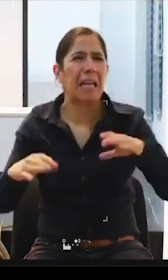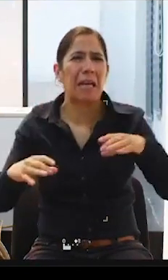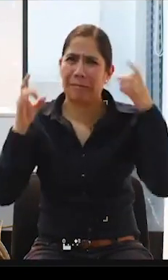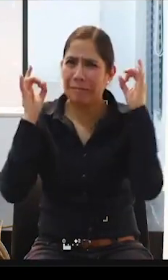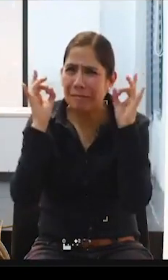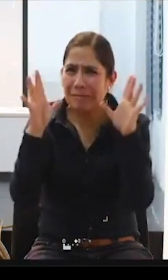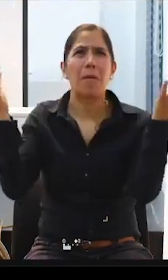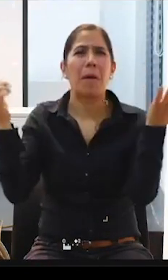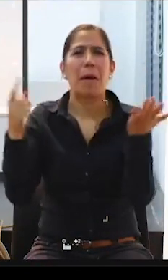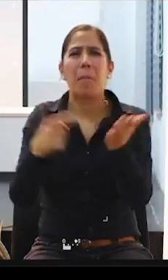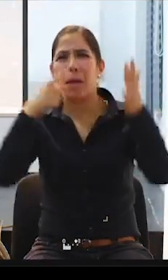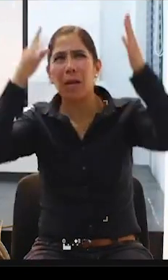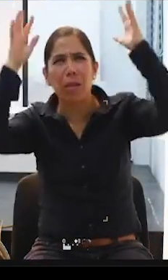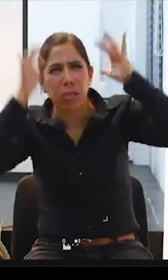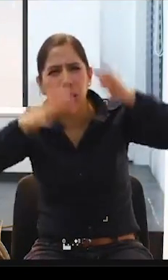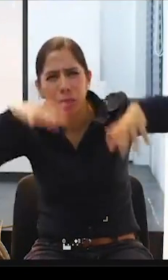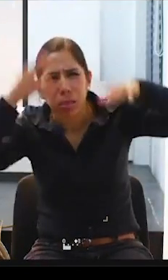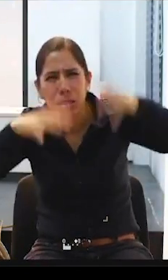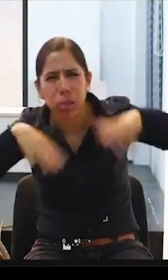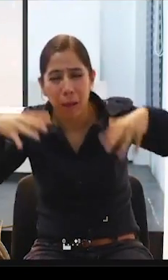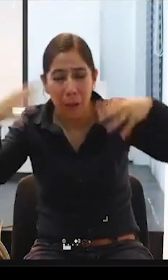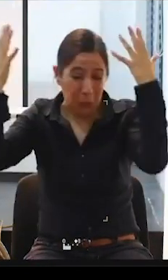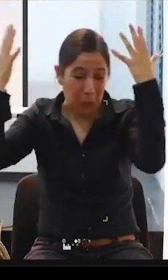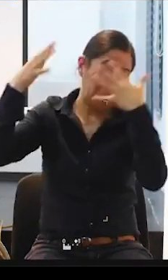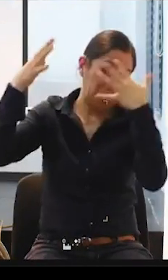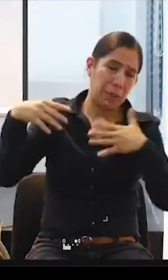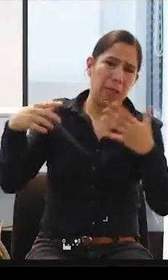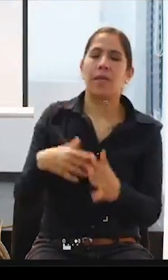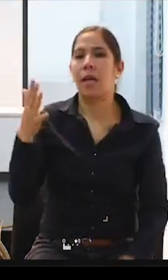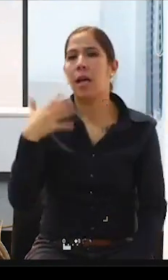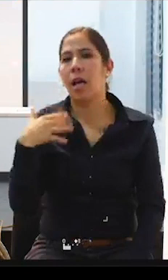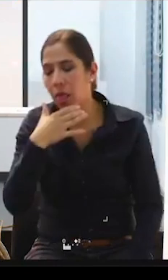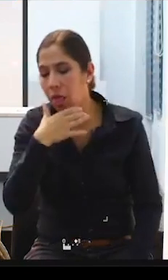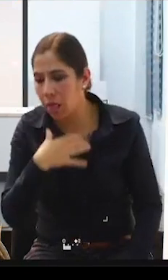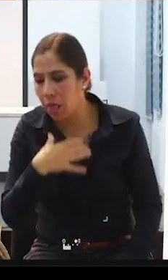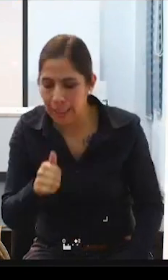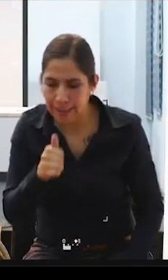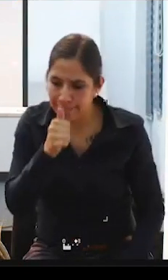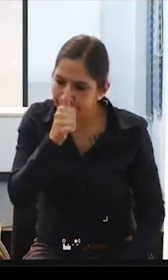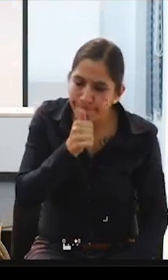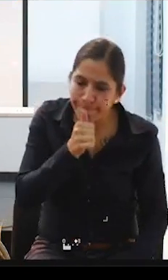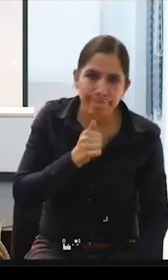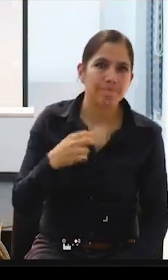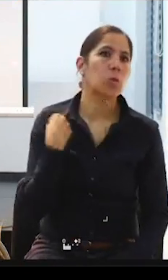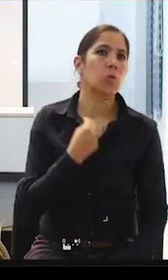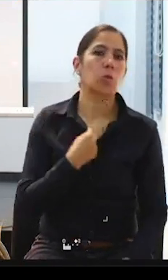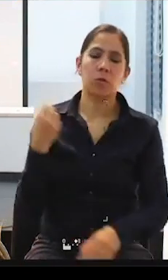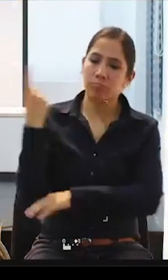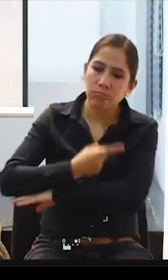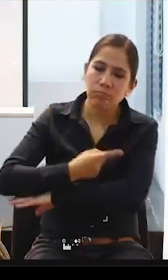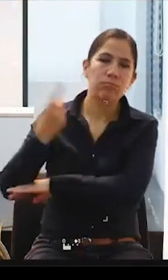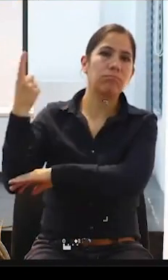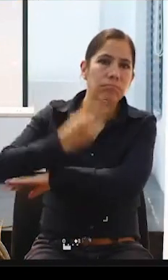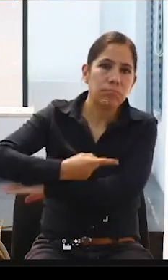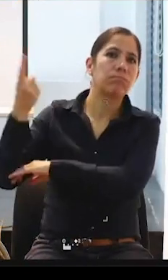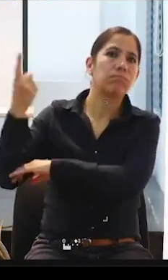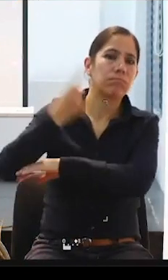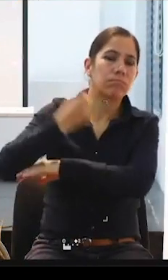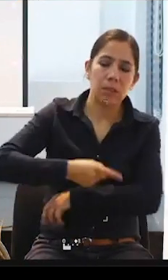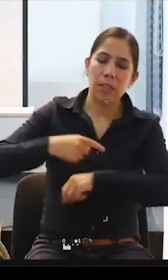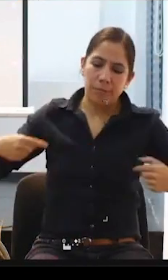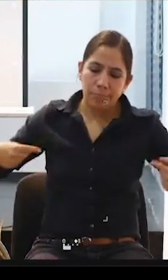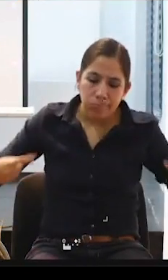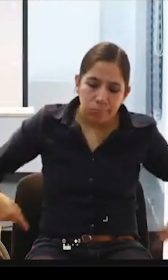veces hacía demasiado calor, y siempre siendo como esa incidencia, durante todo ese recorrido, lo hicimos con nueve